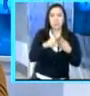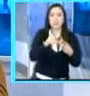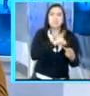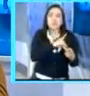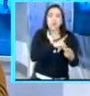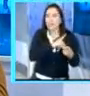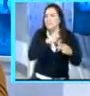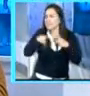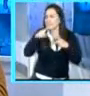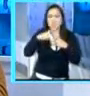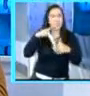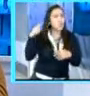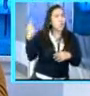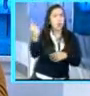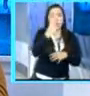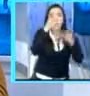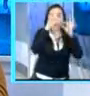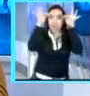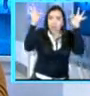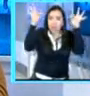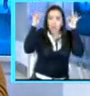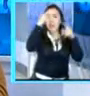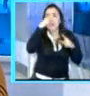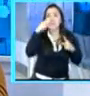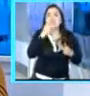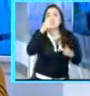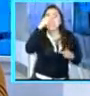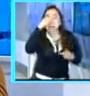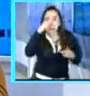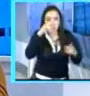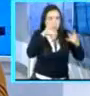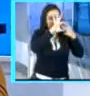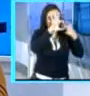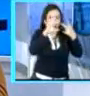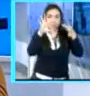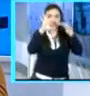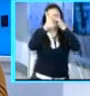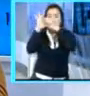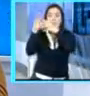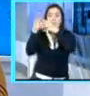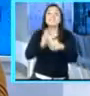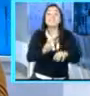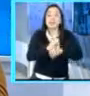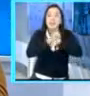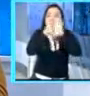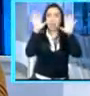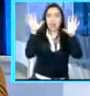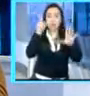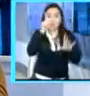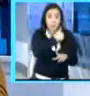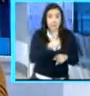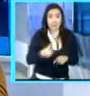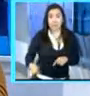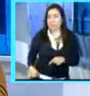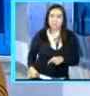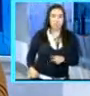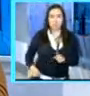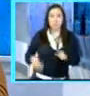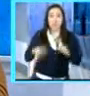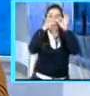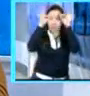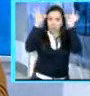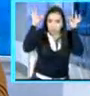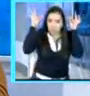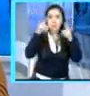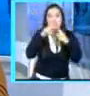aduanas, SAT y reforma e institucionalización del tema de las aduanas. Ahí la cosa es un poco más